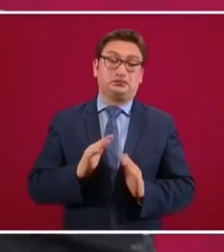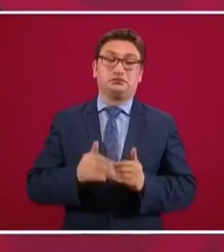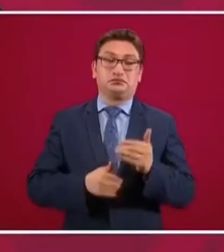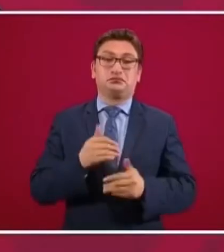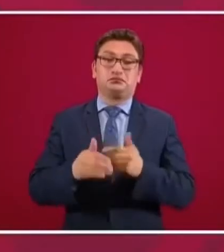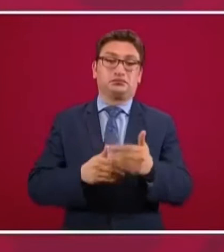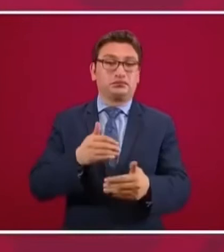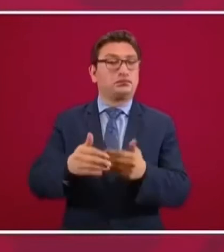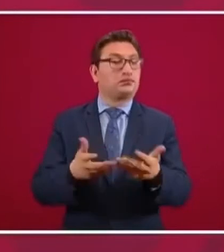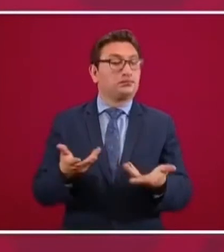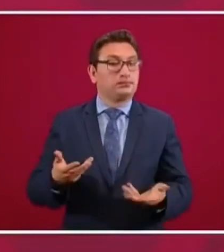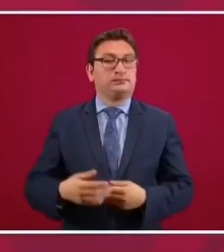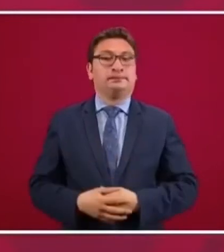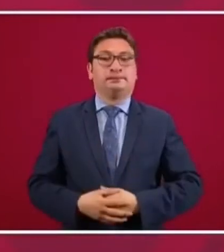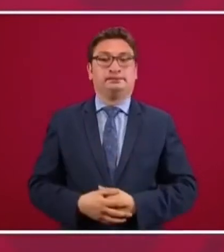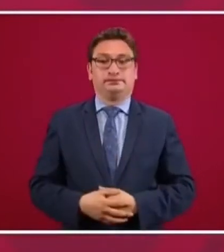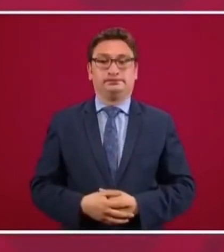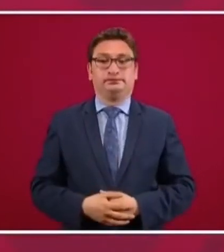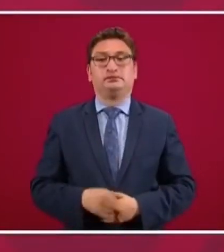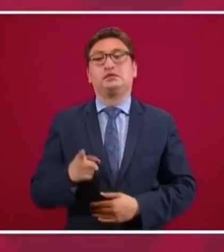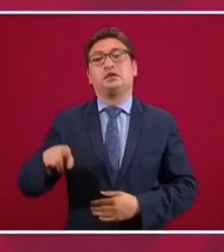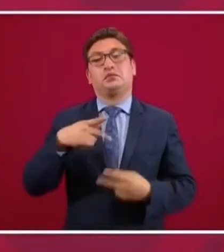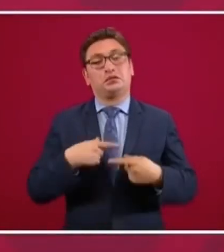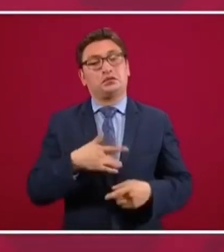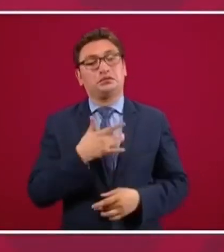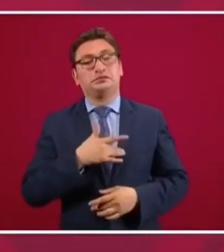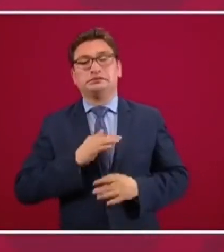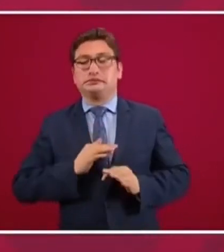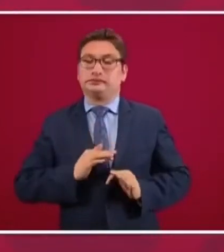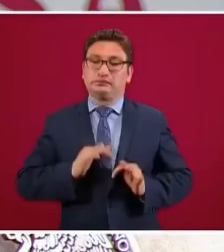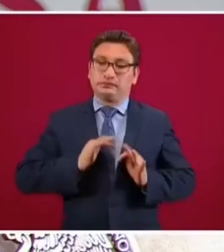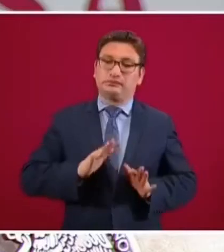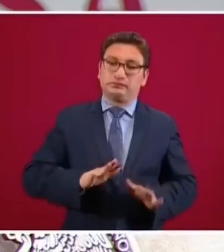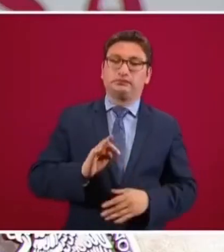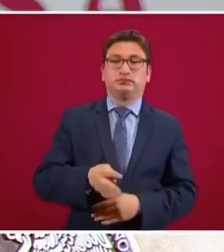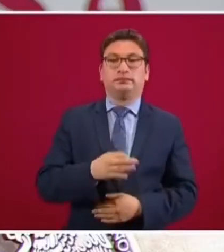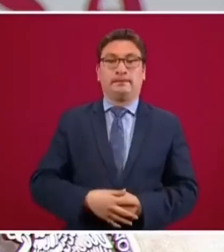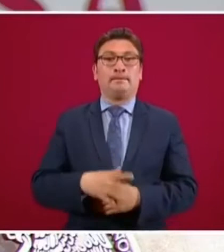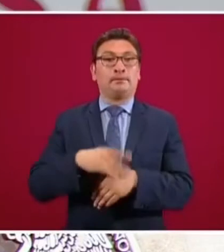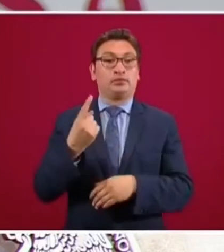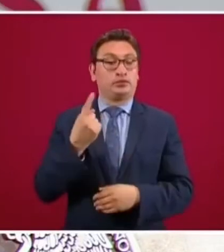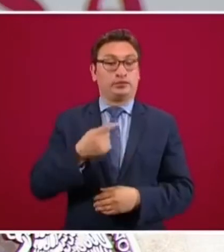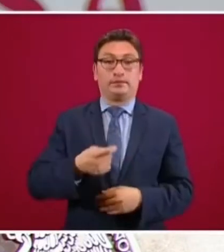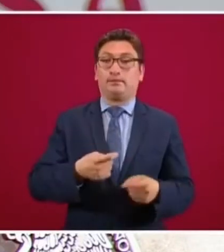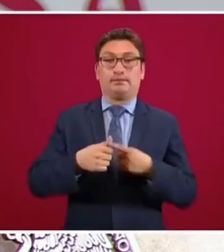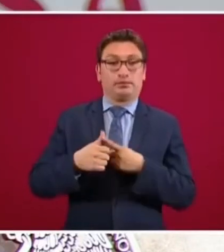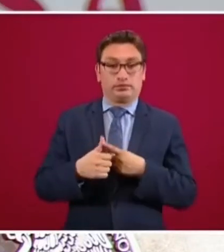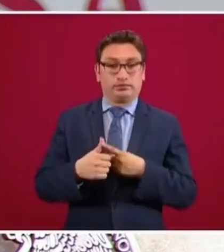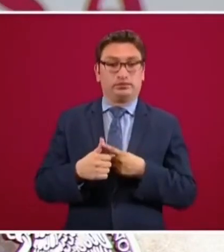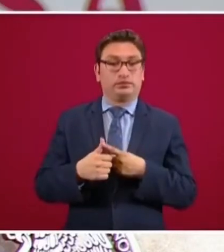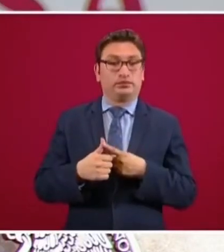convenciendo de que primero los